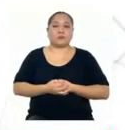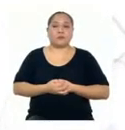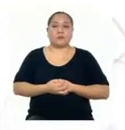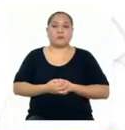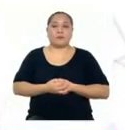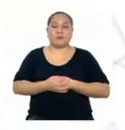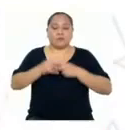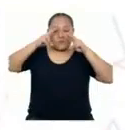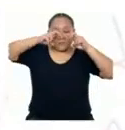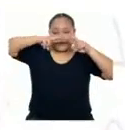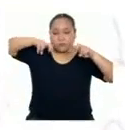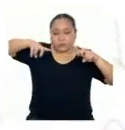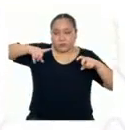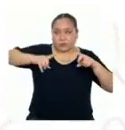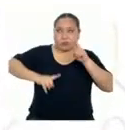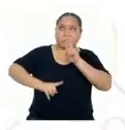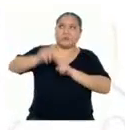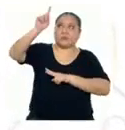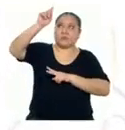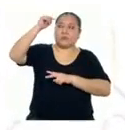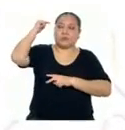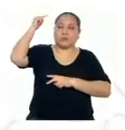Exploración espacial